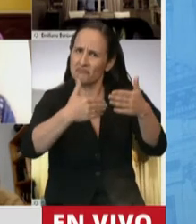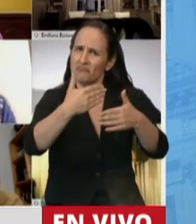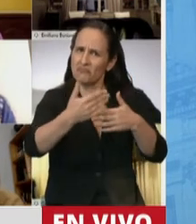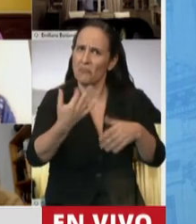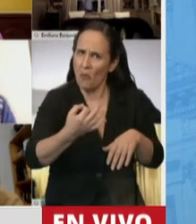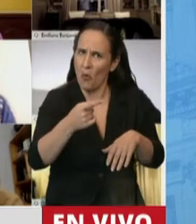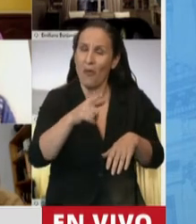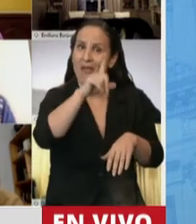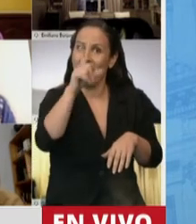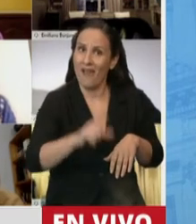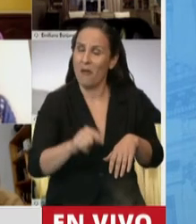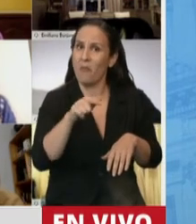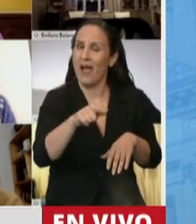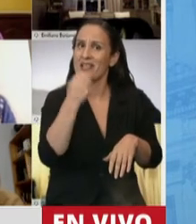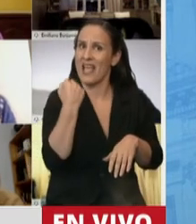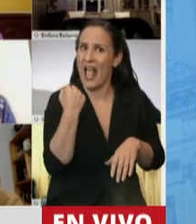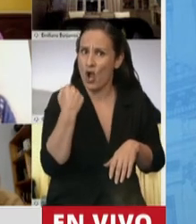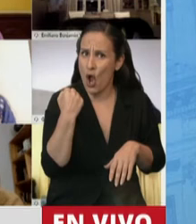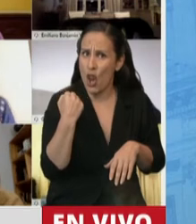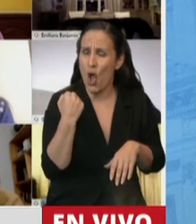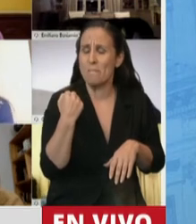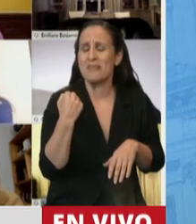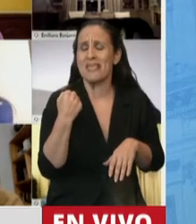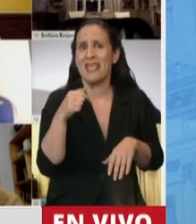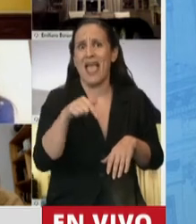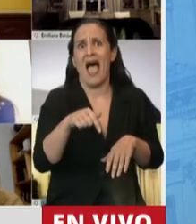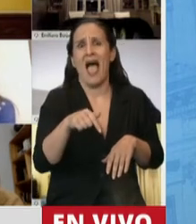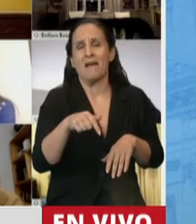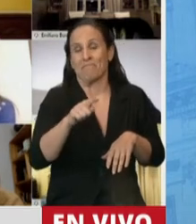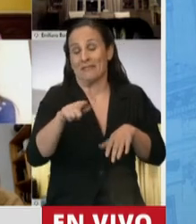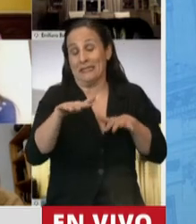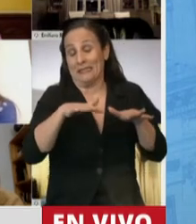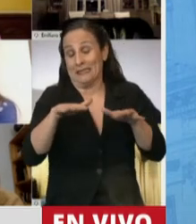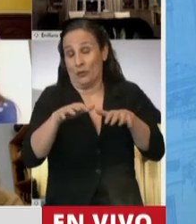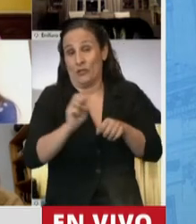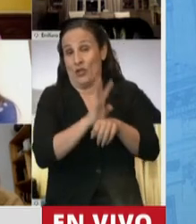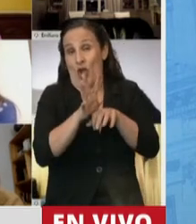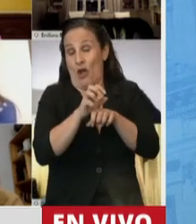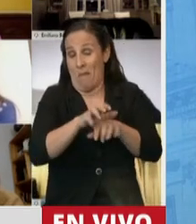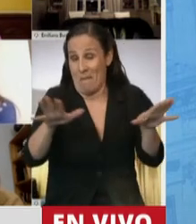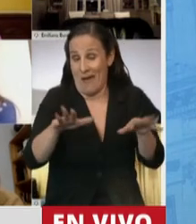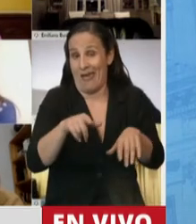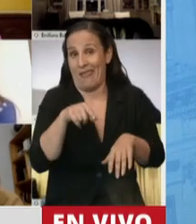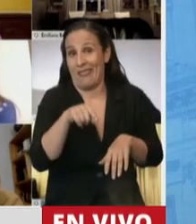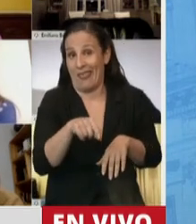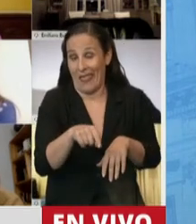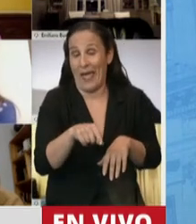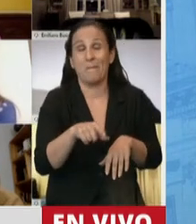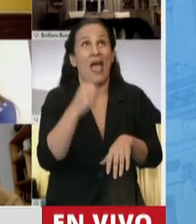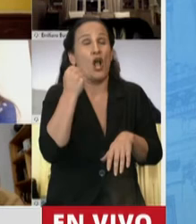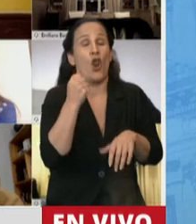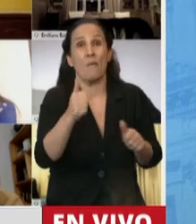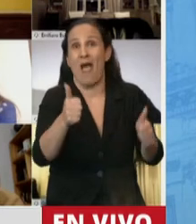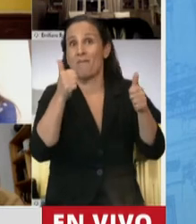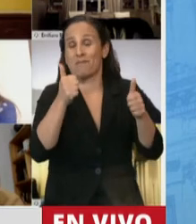economía de nuestro país, que no es en este momento, más con todo este tema de la pandemia, no está en su mejor